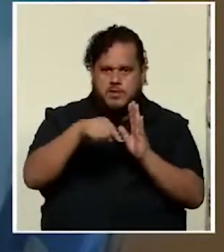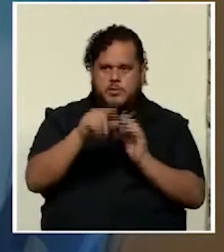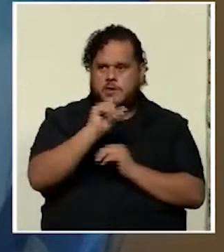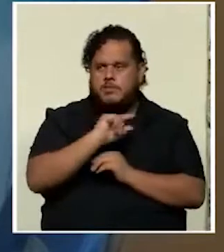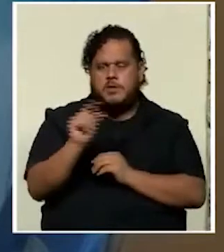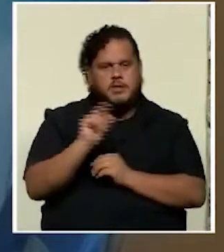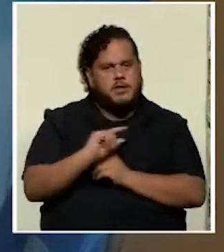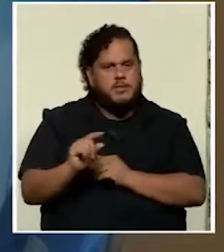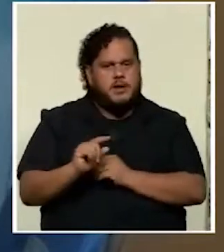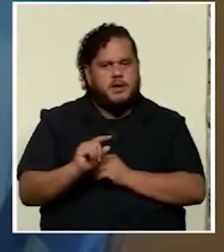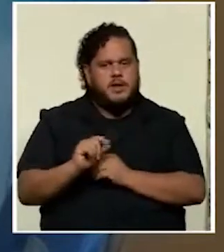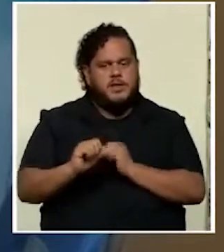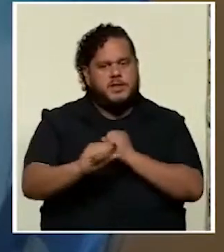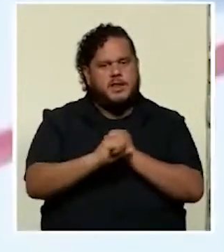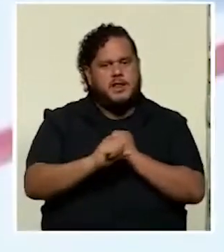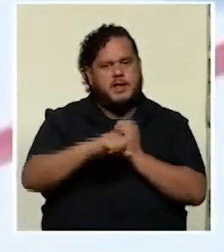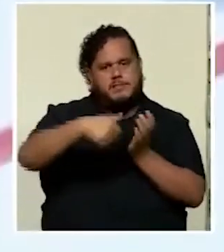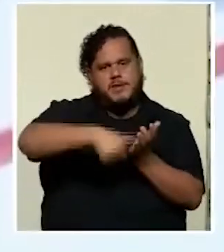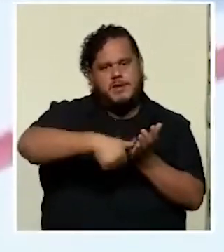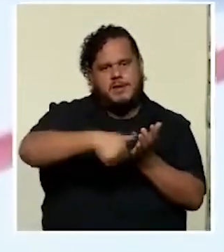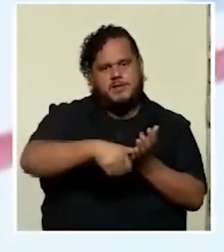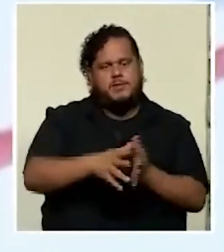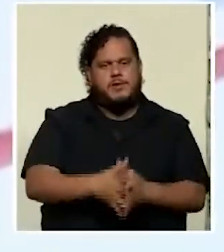semanas de la campaña electoral